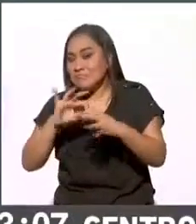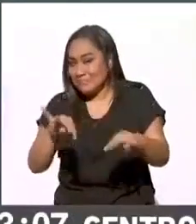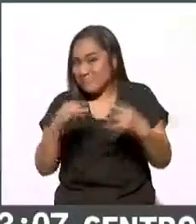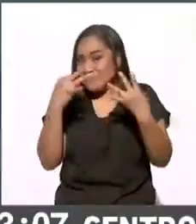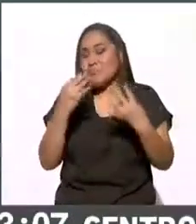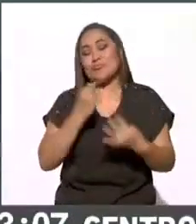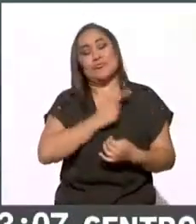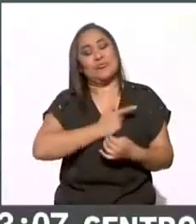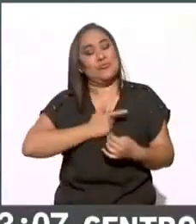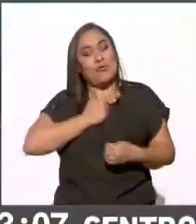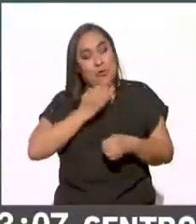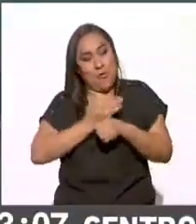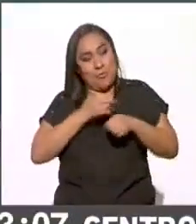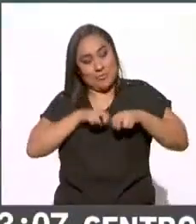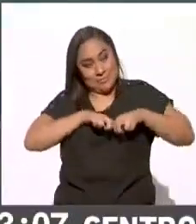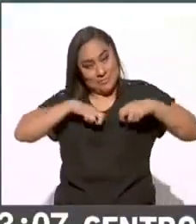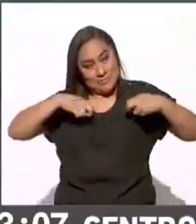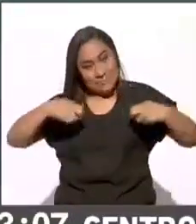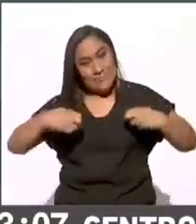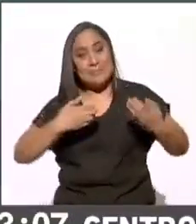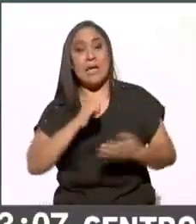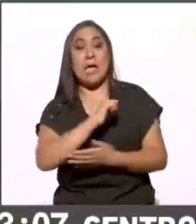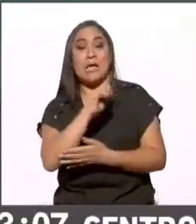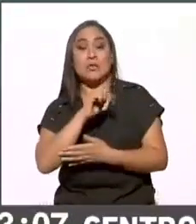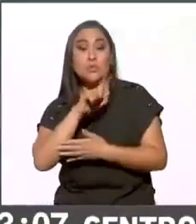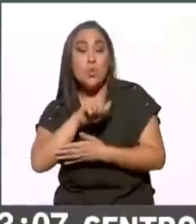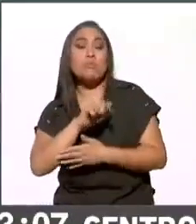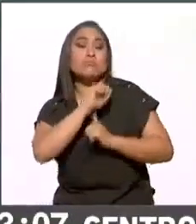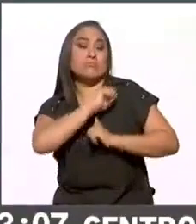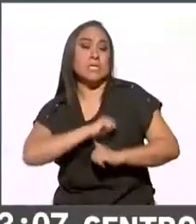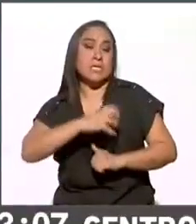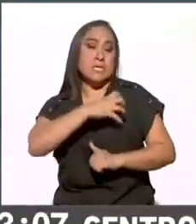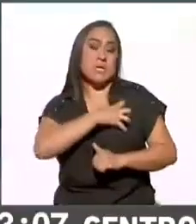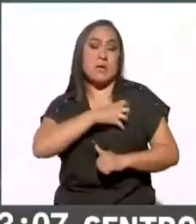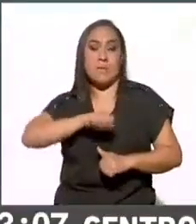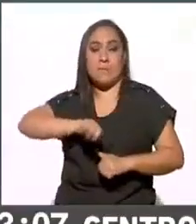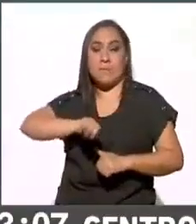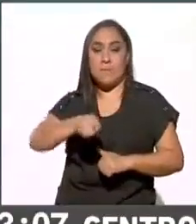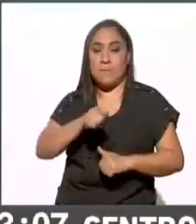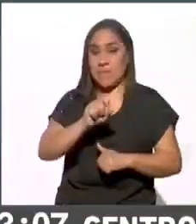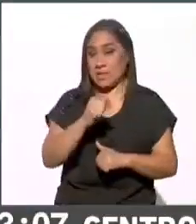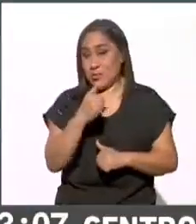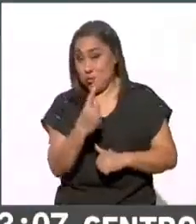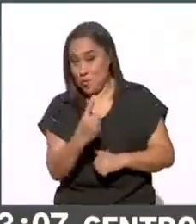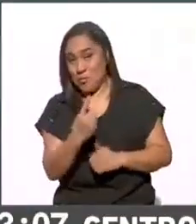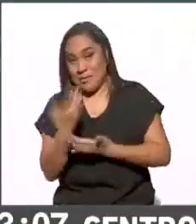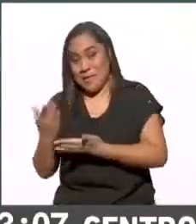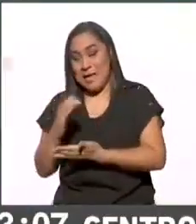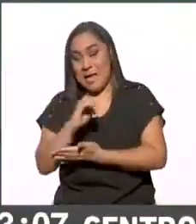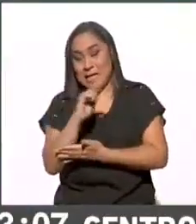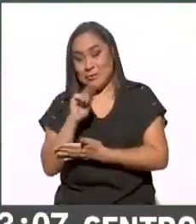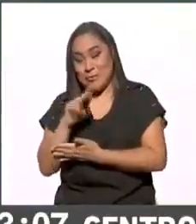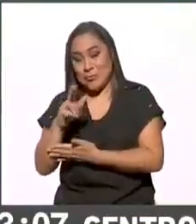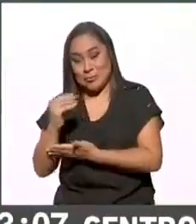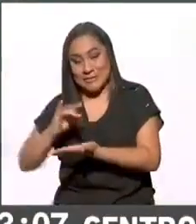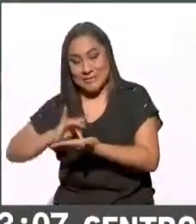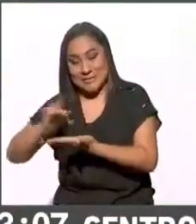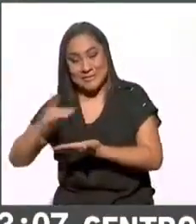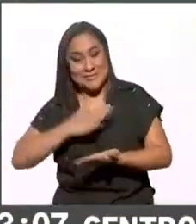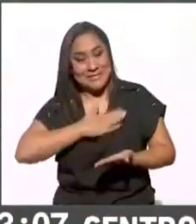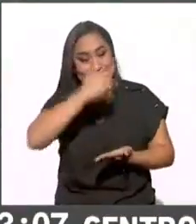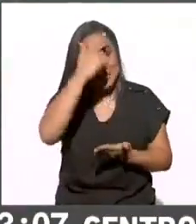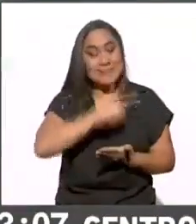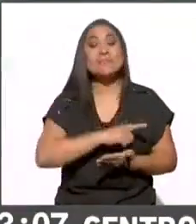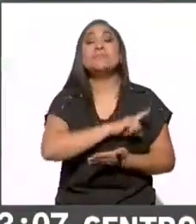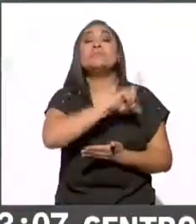compartir en este espacio con Azul Alzaga de Capital 21 a quien le damos la bienvenida. Azul, muy buenas noches. Muchas gracias, Angélica. Buenas noches.